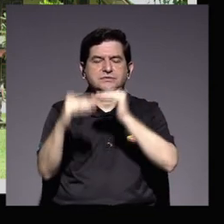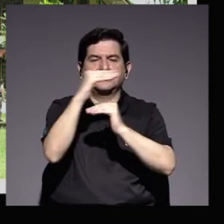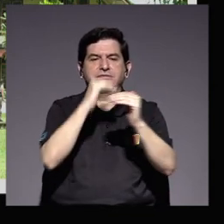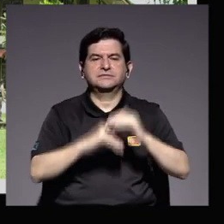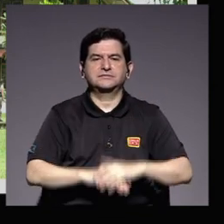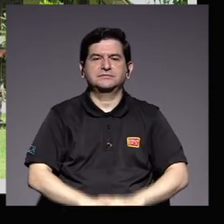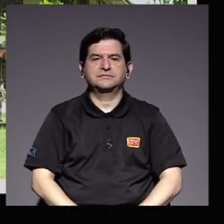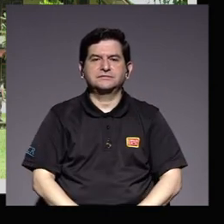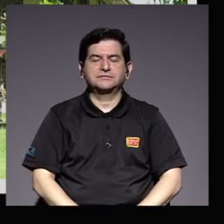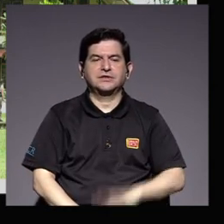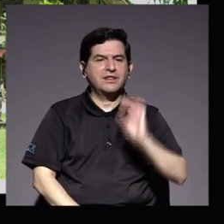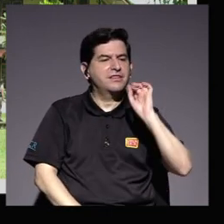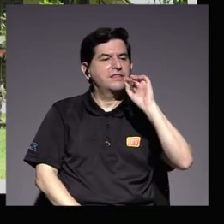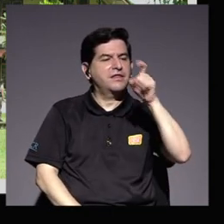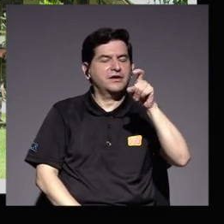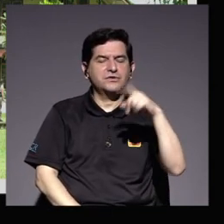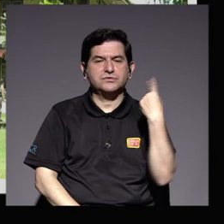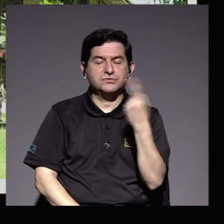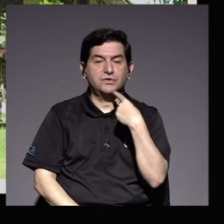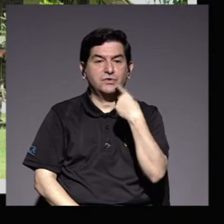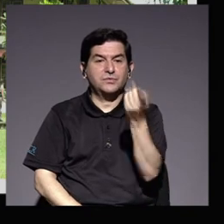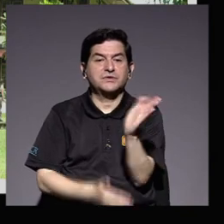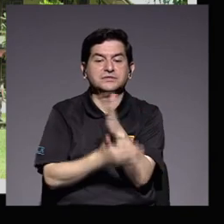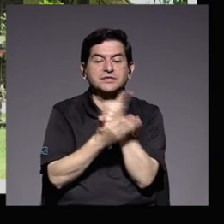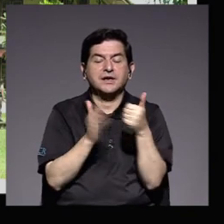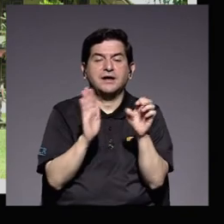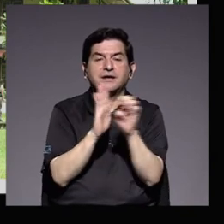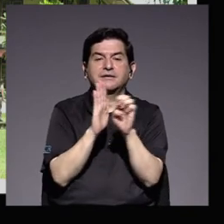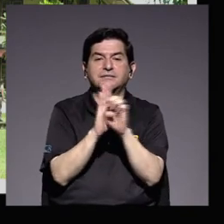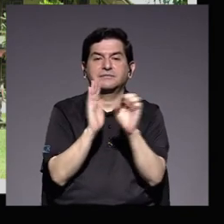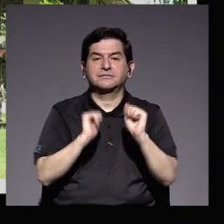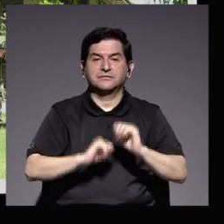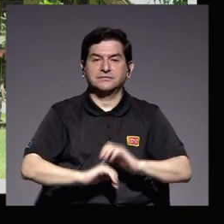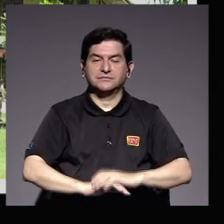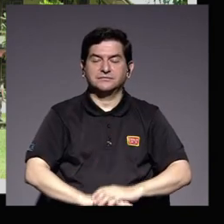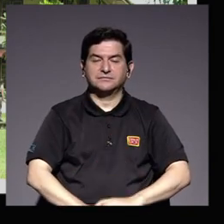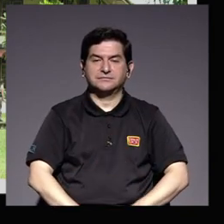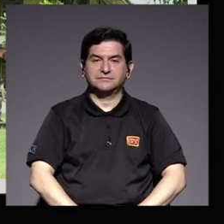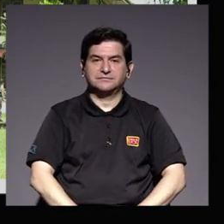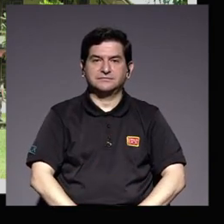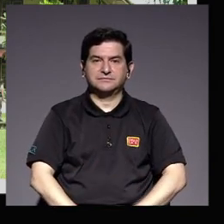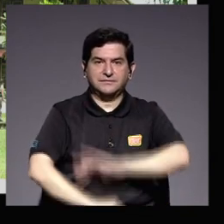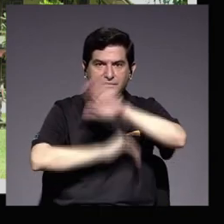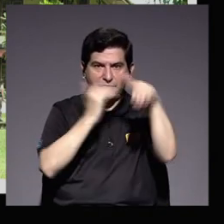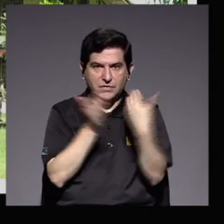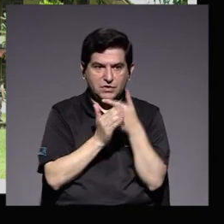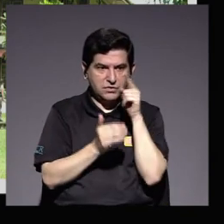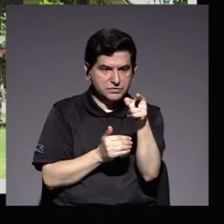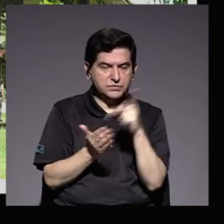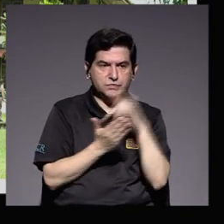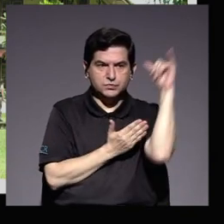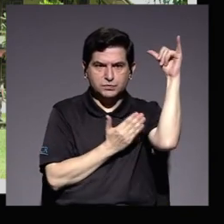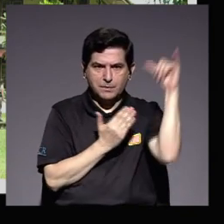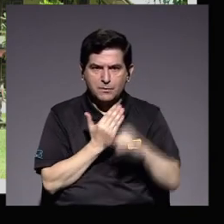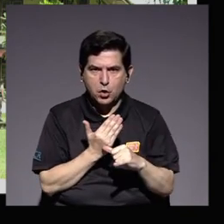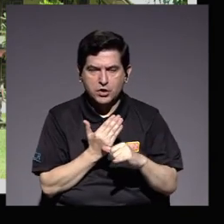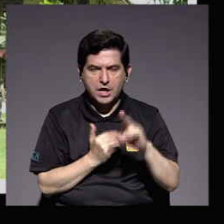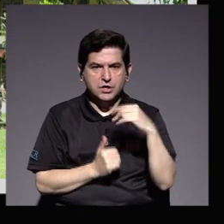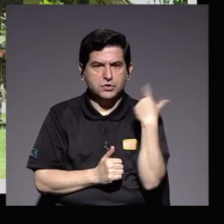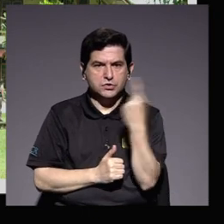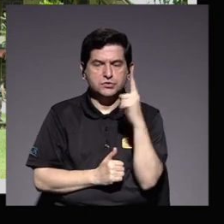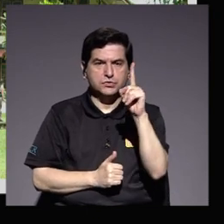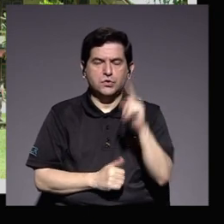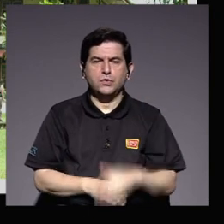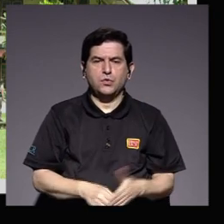y diagnóstico solo por mencionar algunos ejemplos todos estos han sido proyectos que no solo han dado